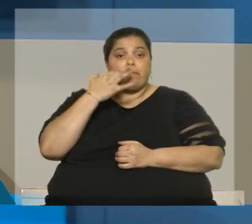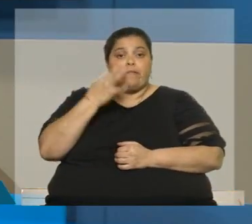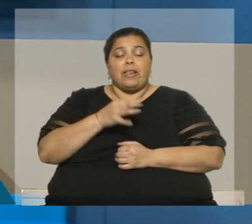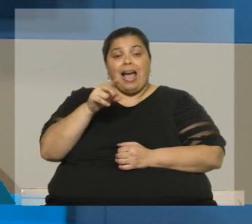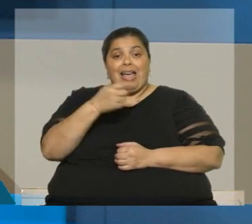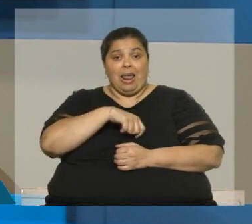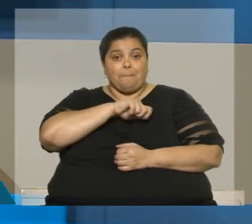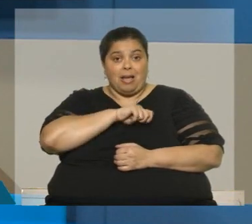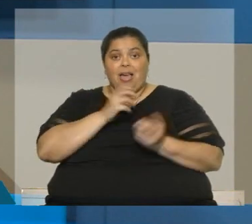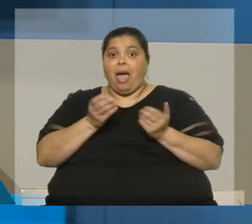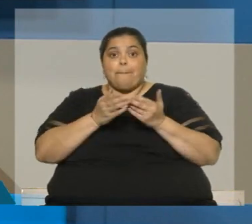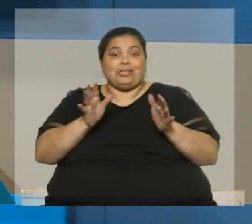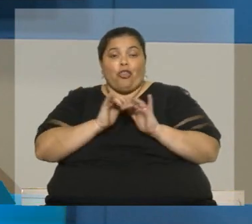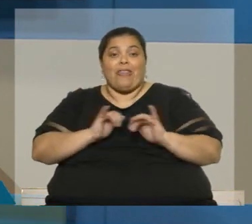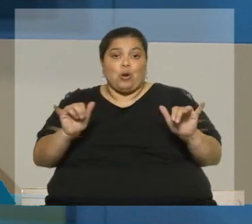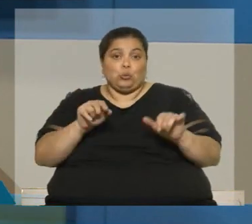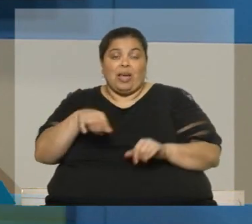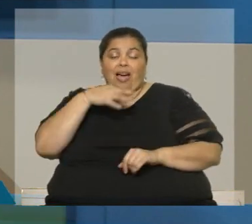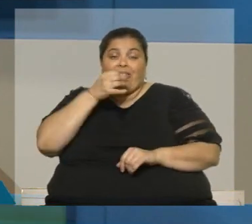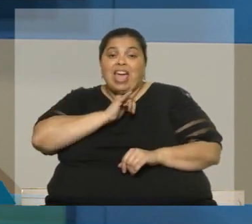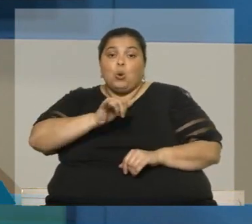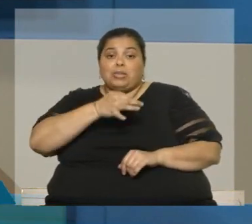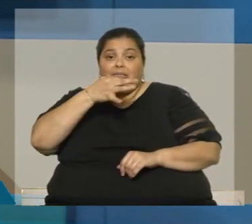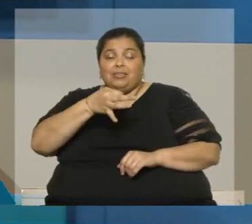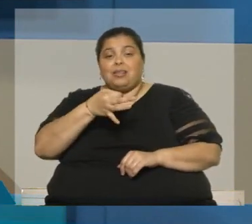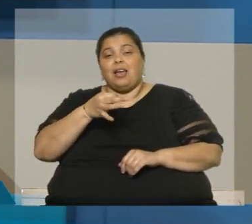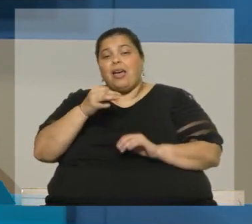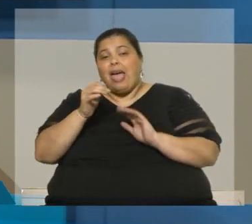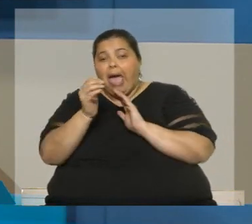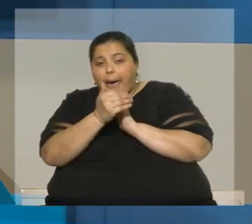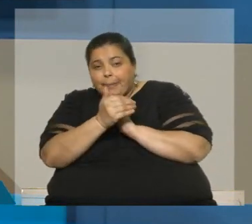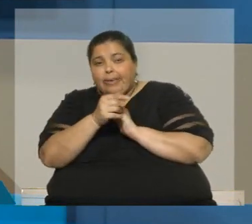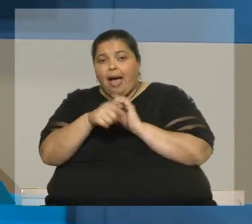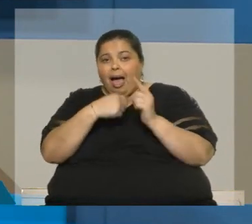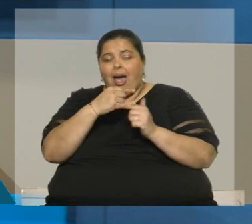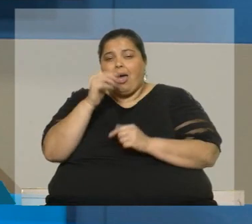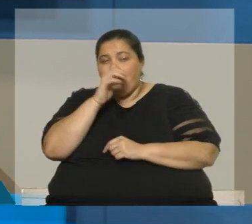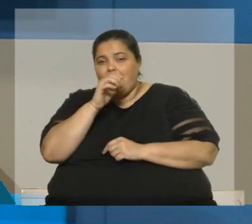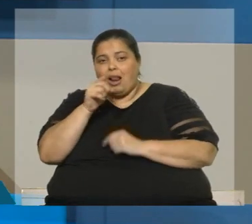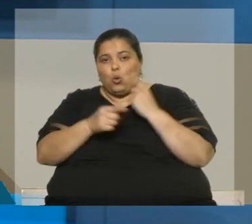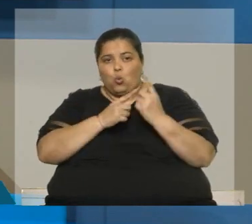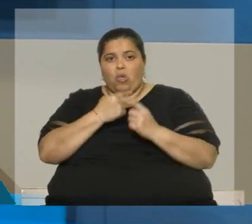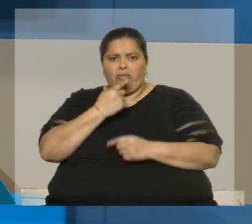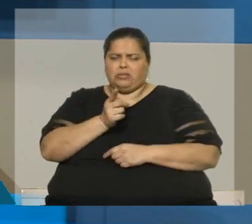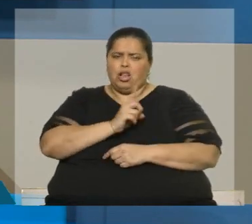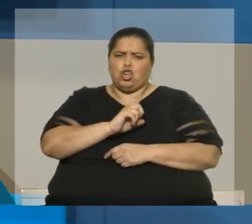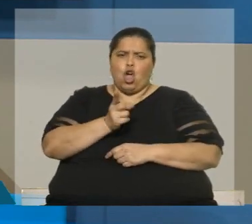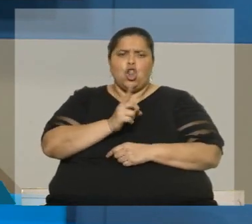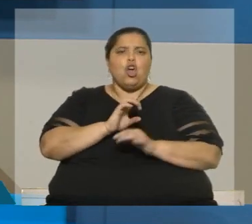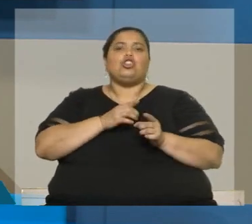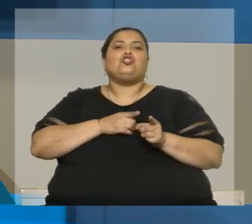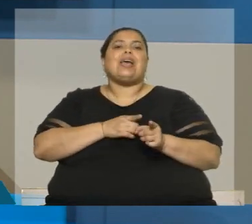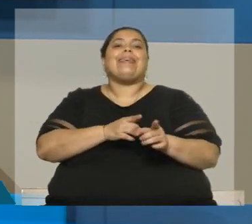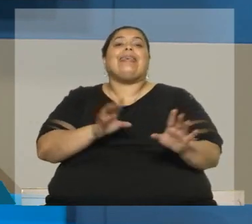empezó la denuncia diciendo que se habían espiado determinados políticos independentistas y salió el Ministerio del Interior español y diciendo no, no se ha espiado, se ha seguido el